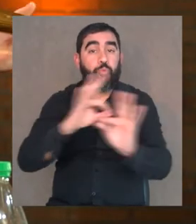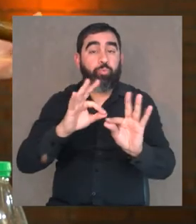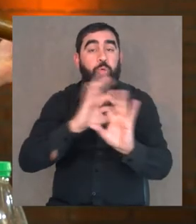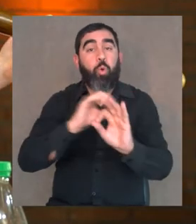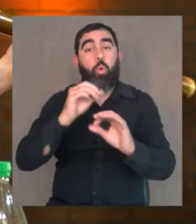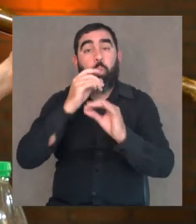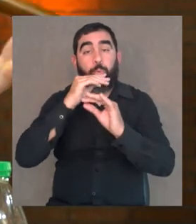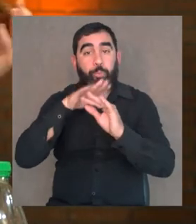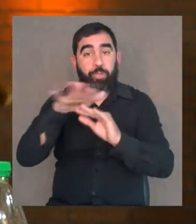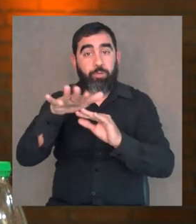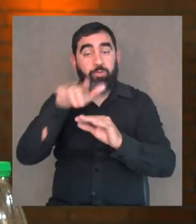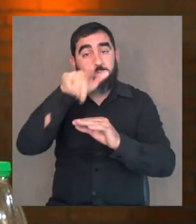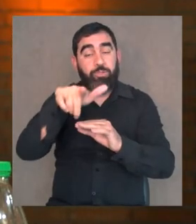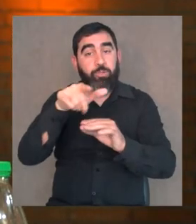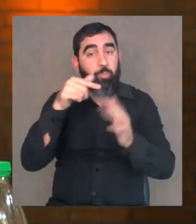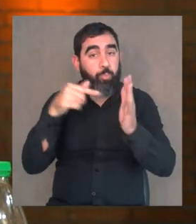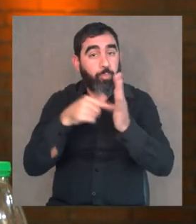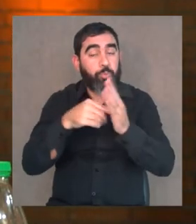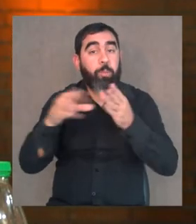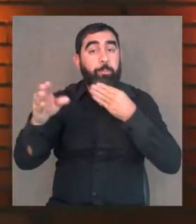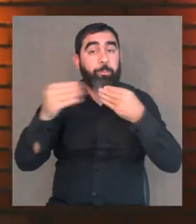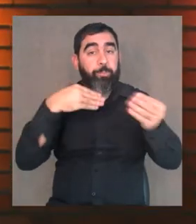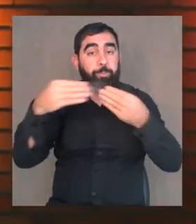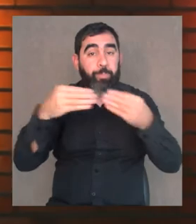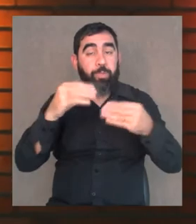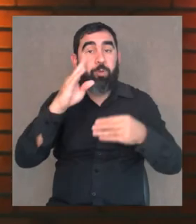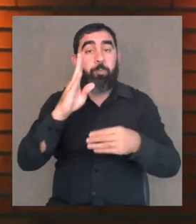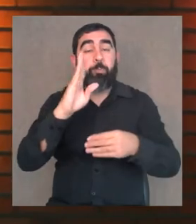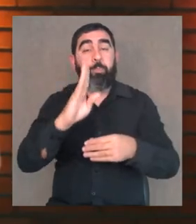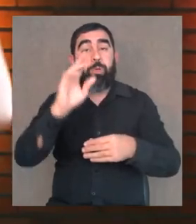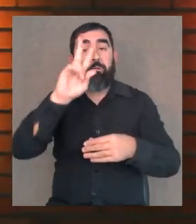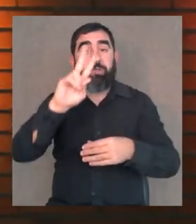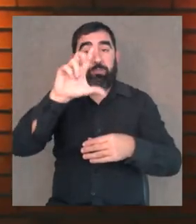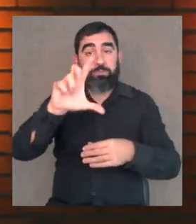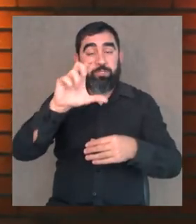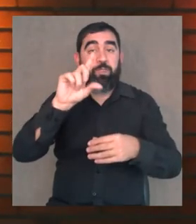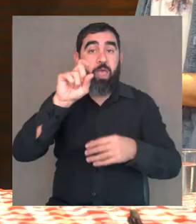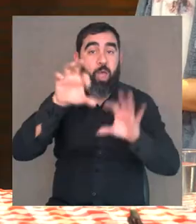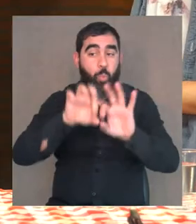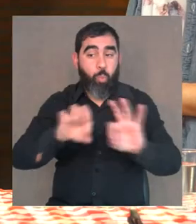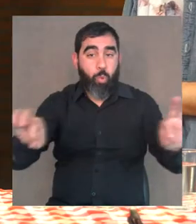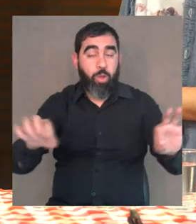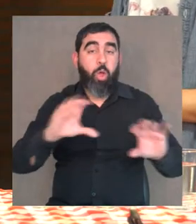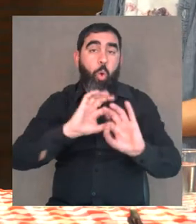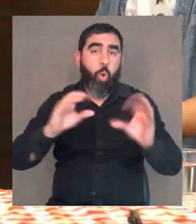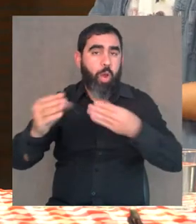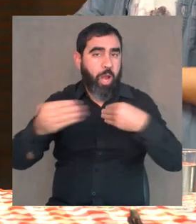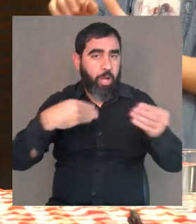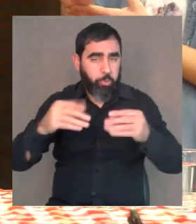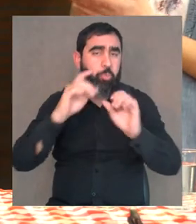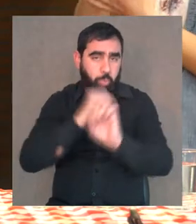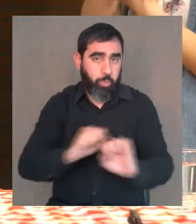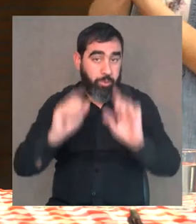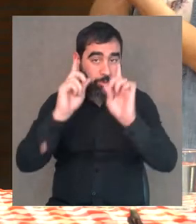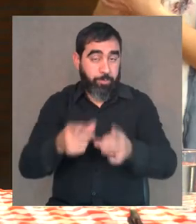o como instrumento de viento. Este tubo particularmente es de plástico. Es un tubo de PVC, de cañería. Pero puede ser también de cartón,